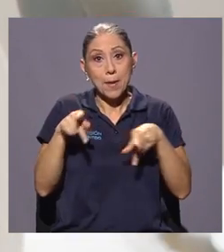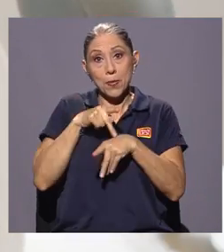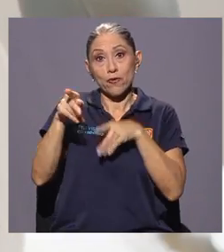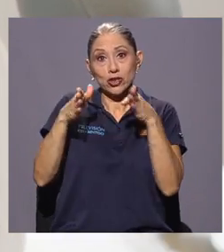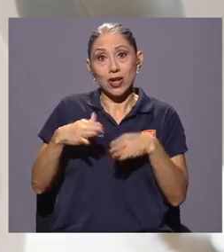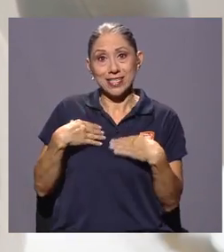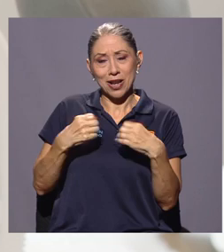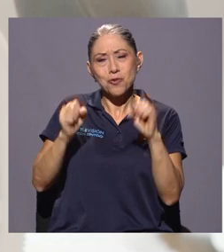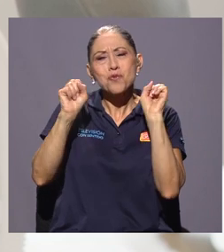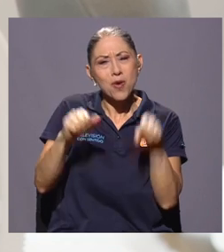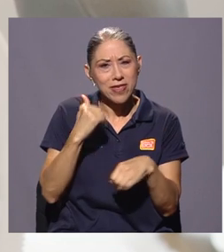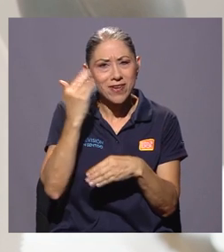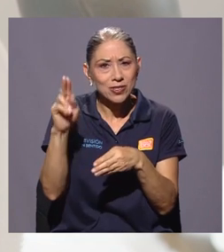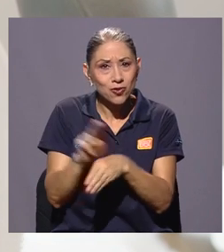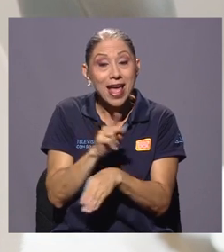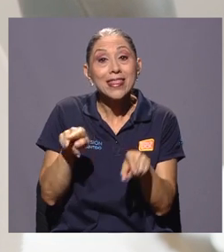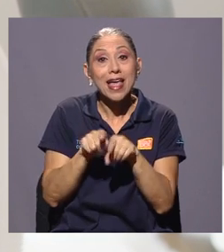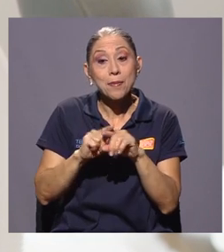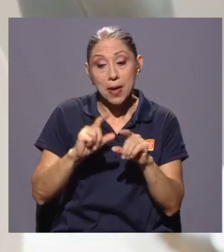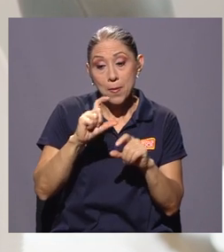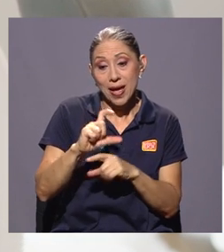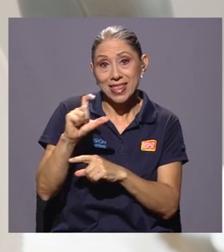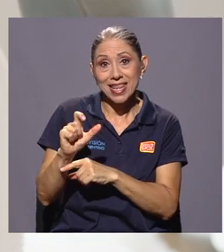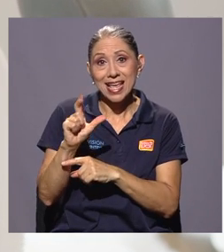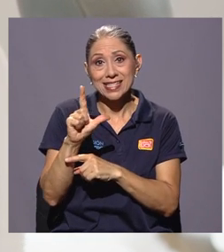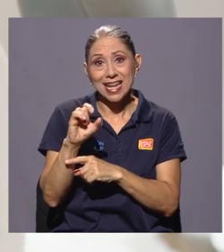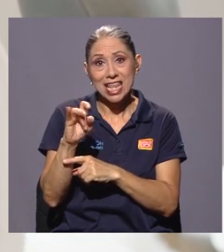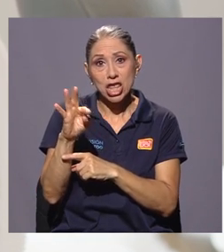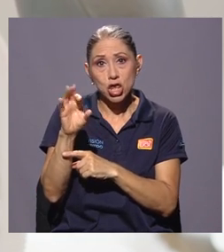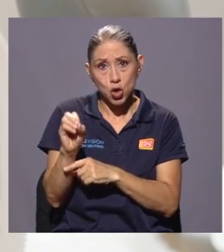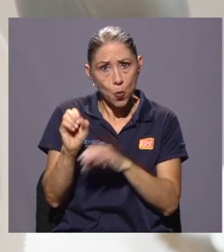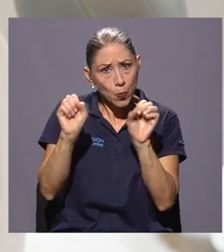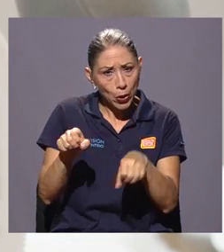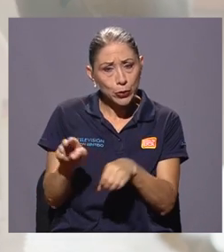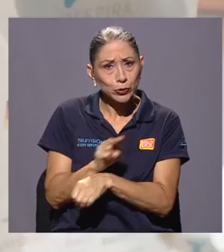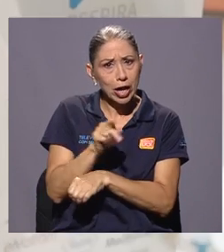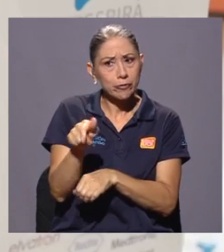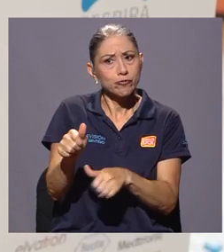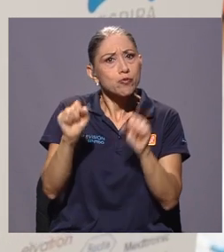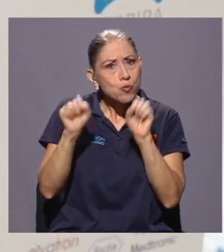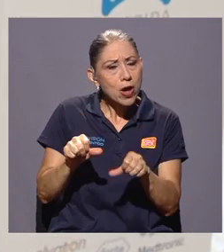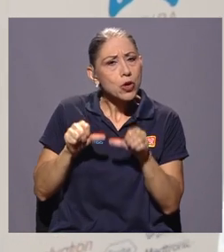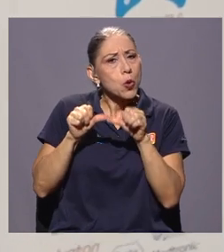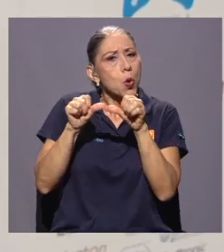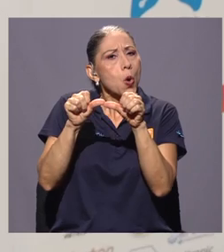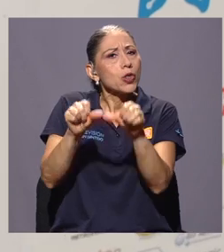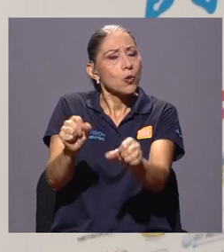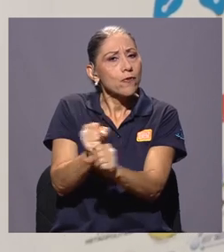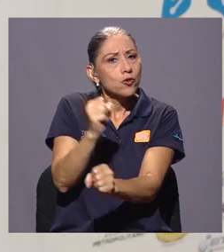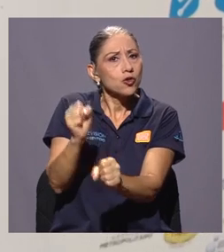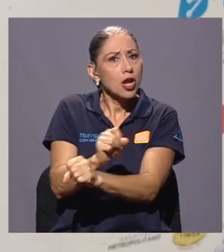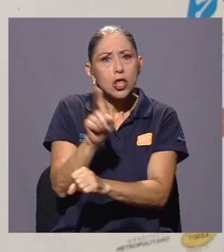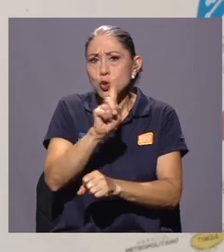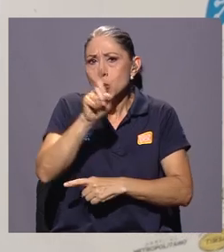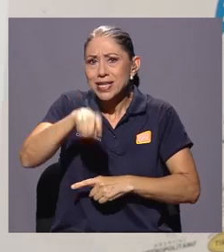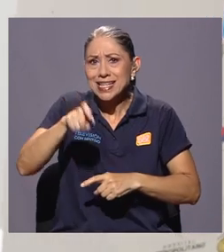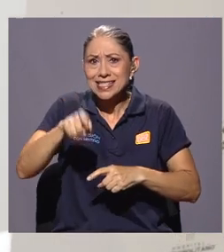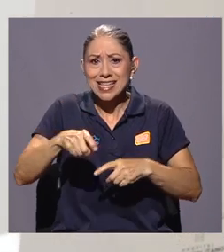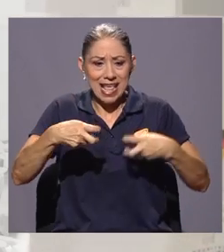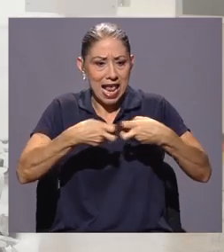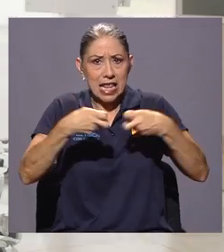Además, utilizan baterías de litio, lo que garantiza su funcionamiento sin estar conectados a